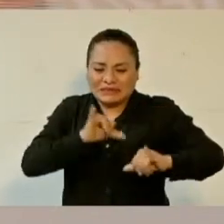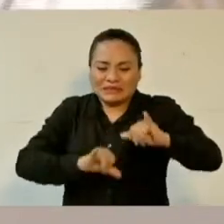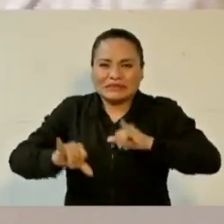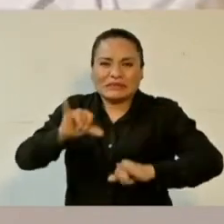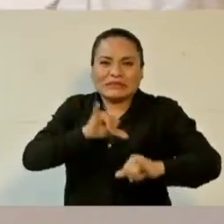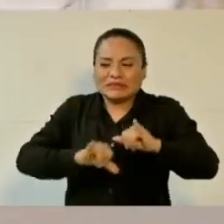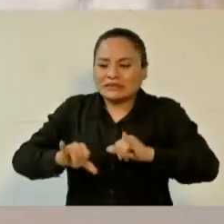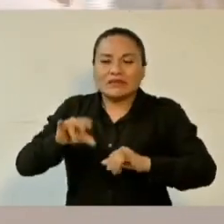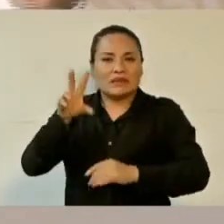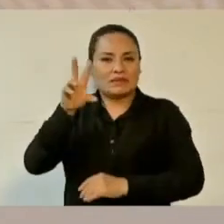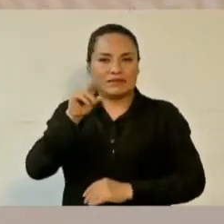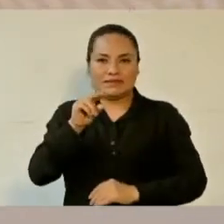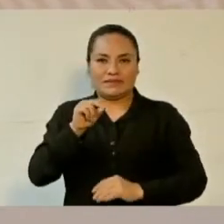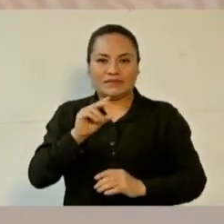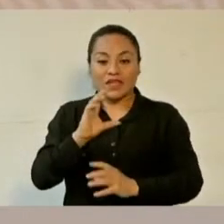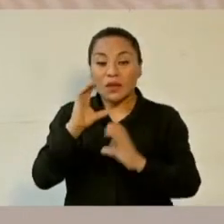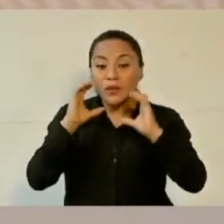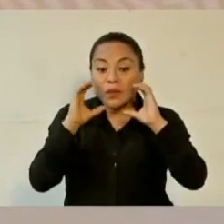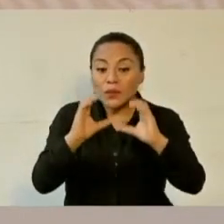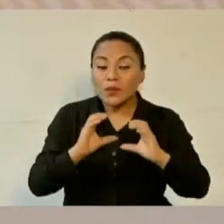se cuidan los bosques.